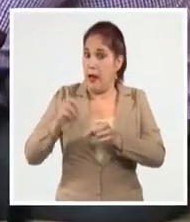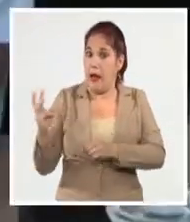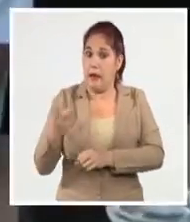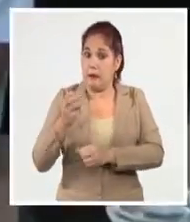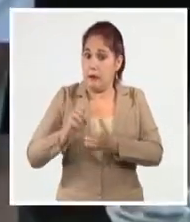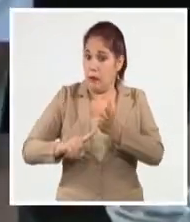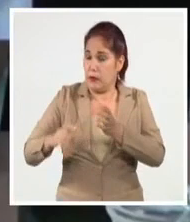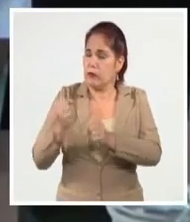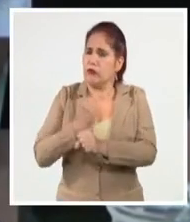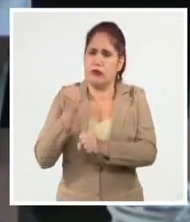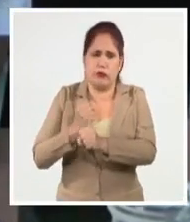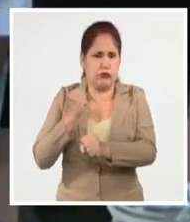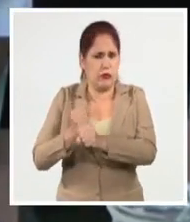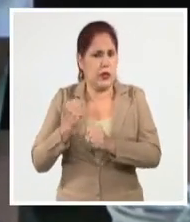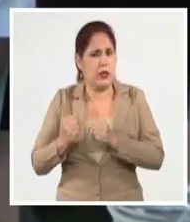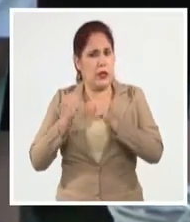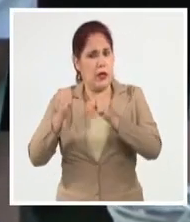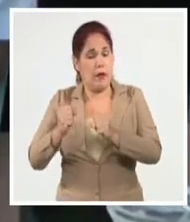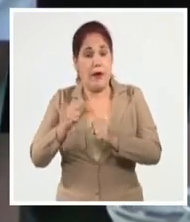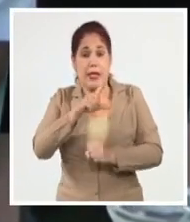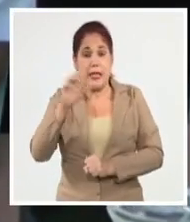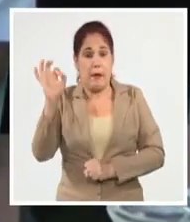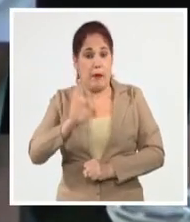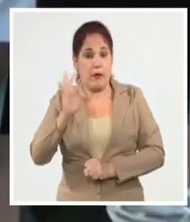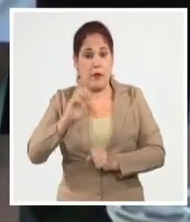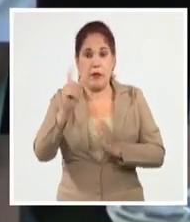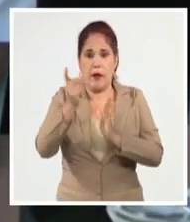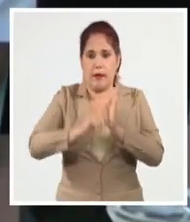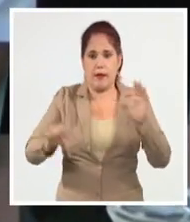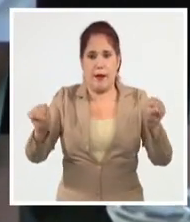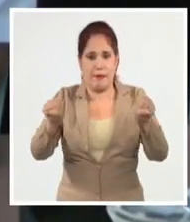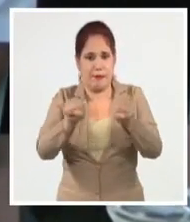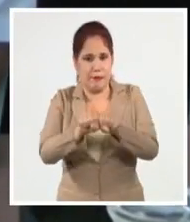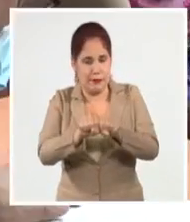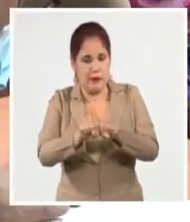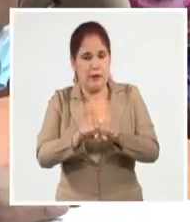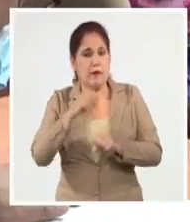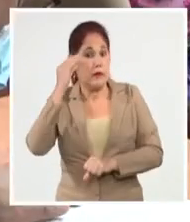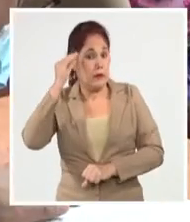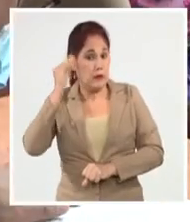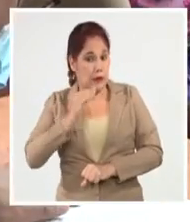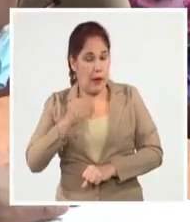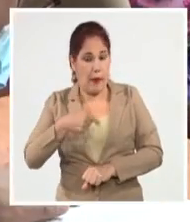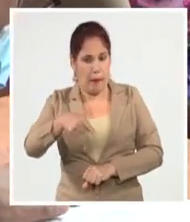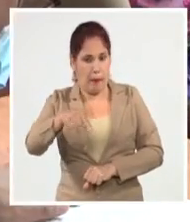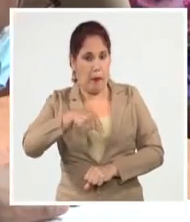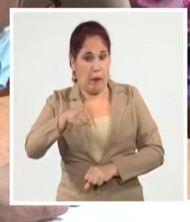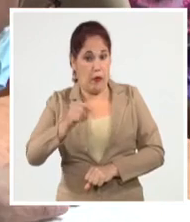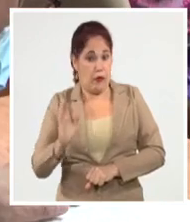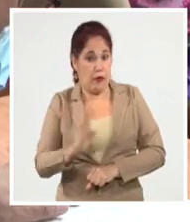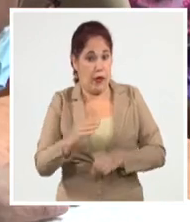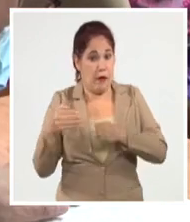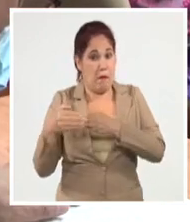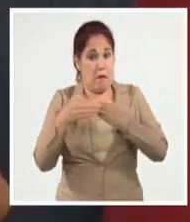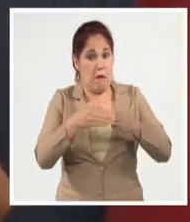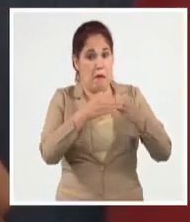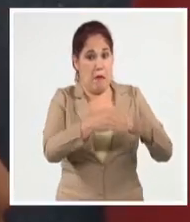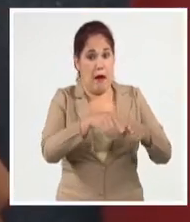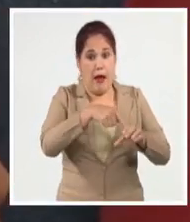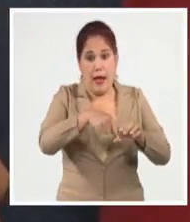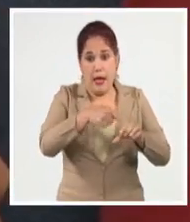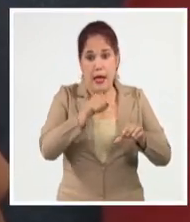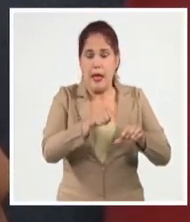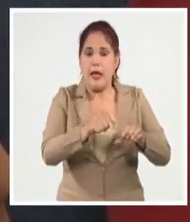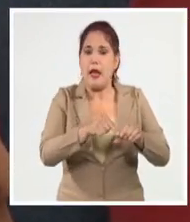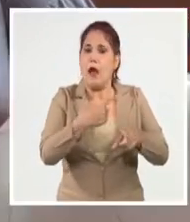trabajando para restablecer el 100% del servicio eléctrico y se conoció del pronto arribo vía marítimo al municipio especial de